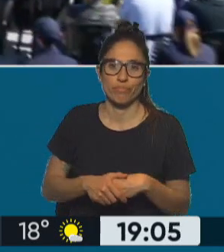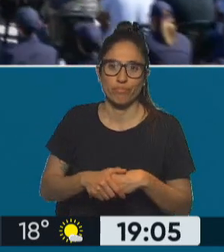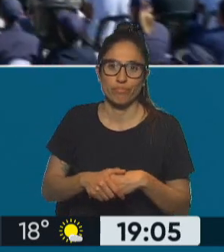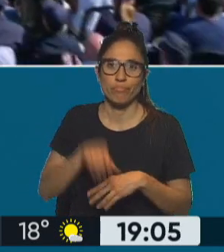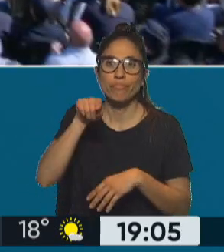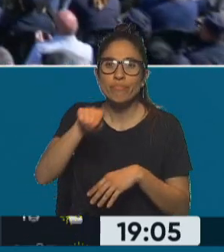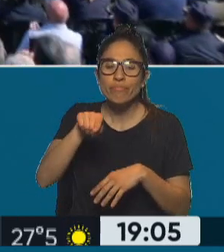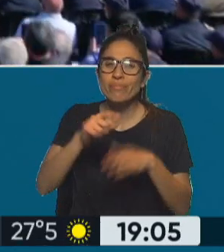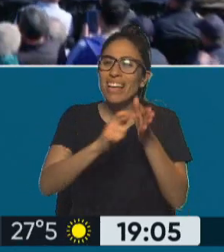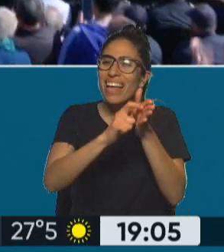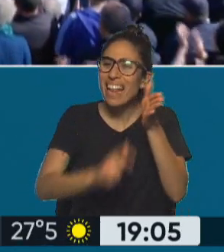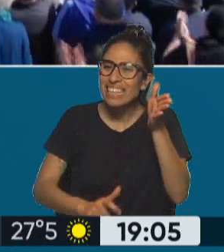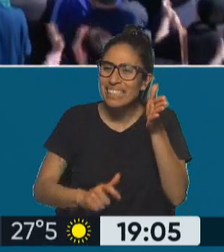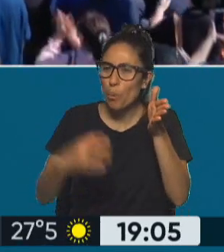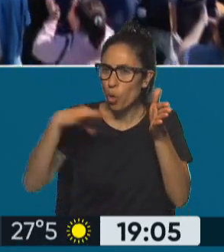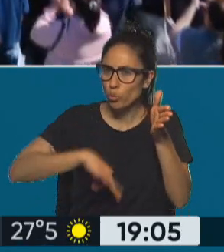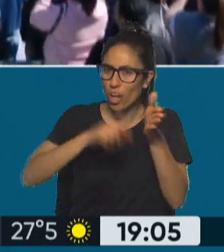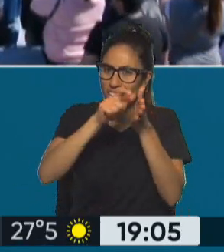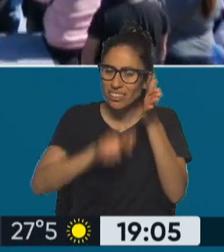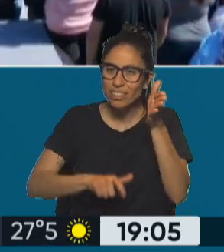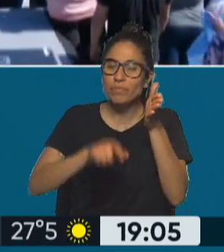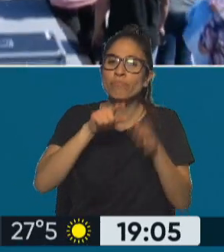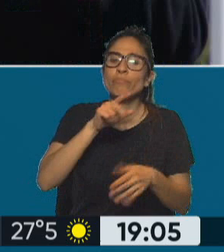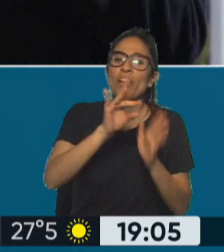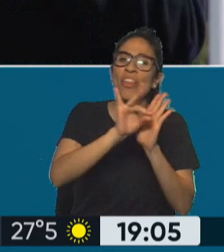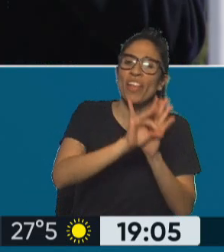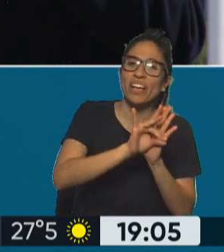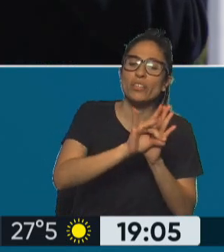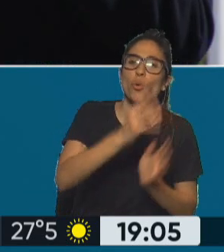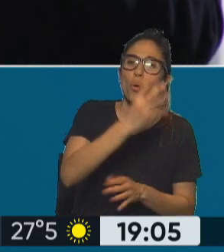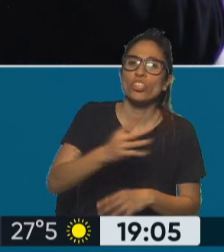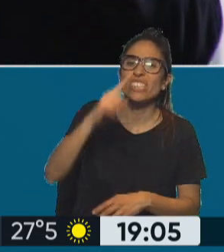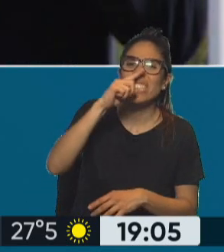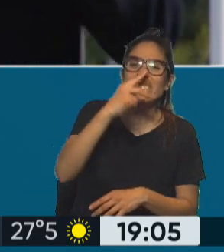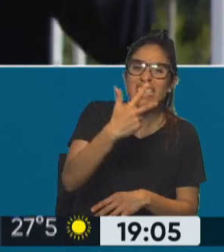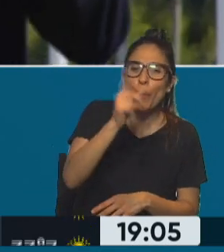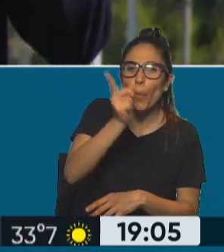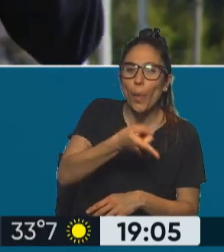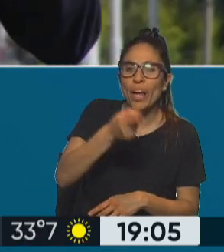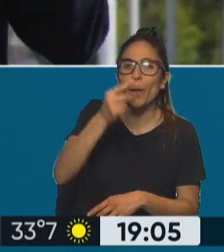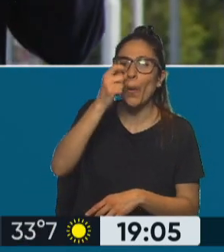devolución, decreto número 473 barra 23.